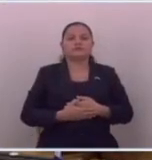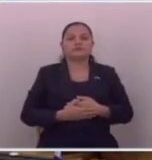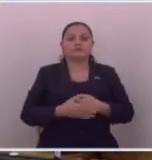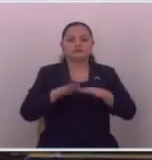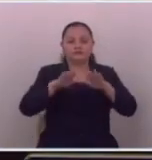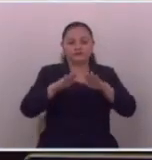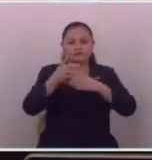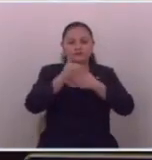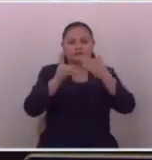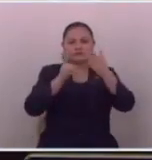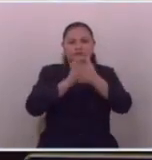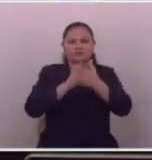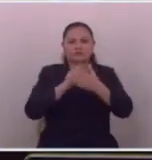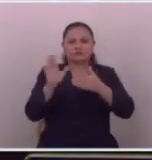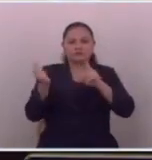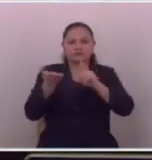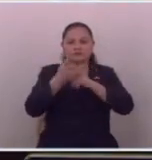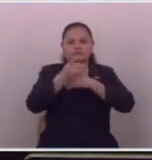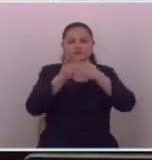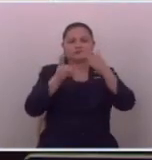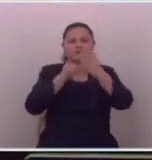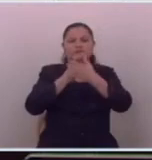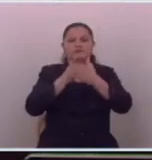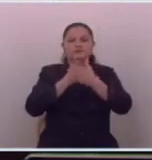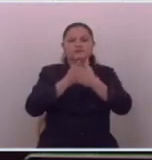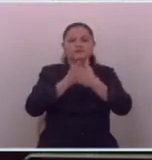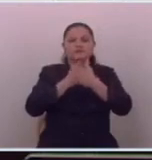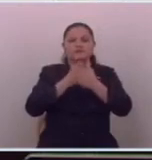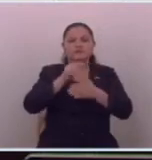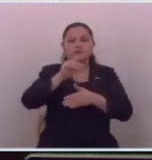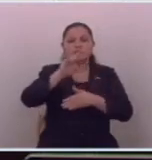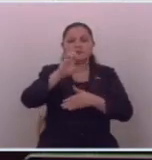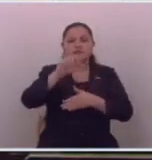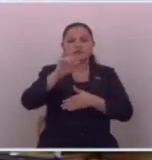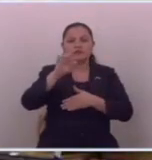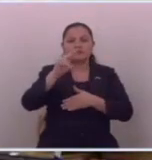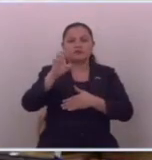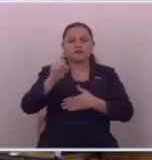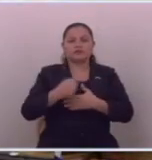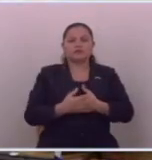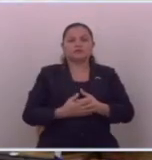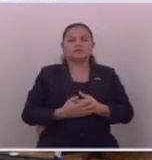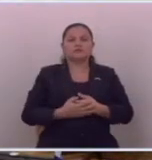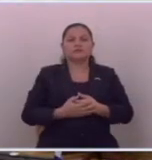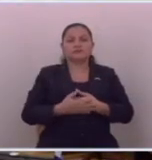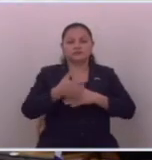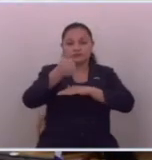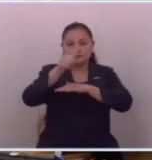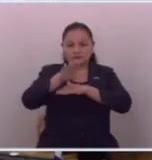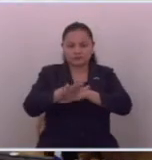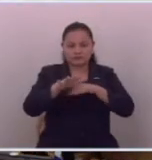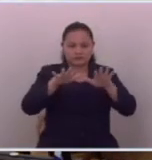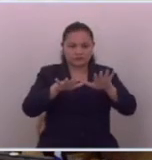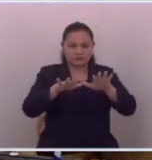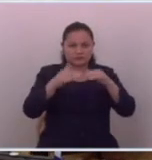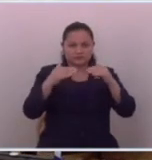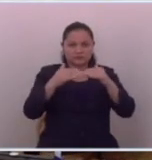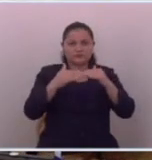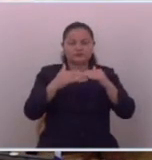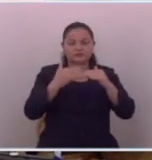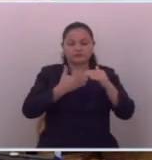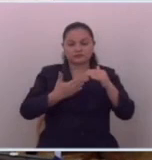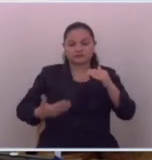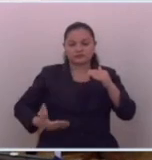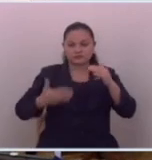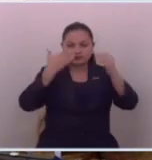gracias diputado tiene la palabra la diputada Marlene Funes buenas tardes gracias señor presidente